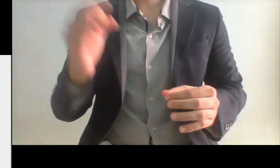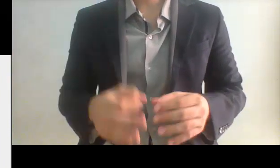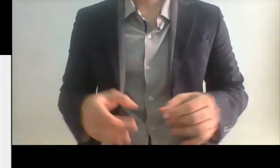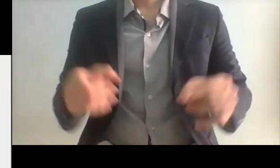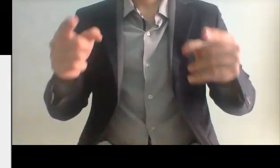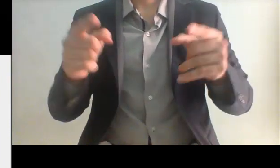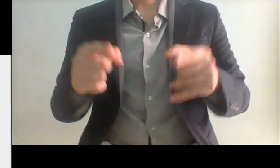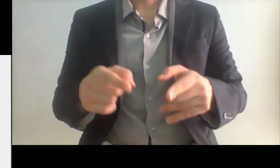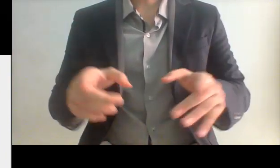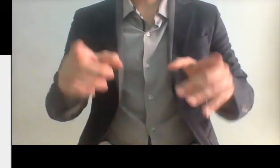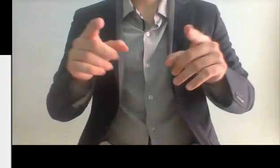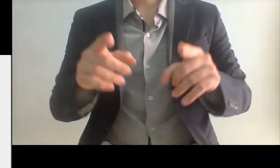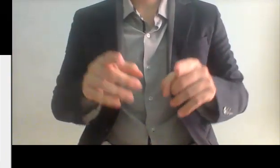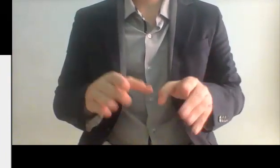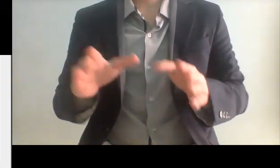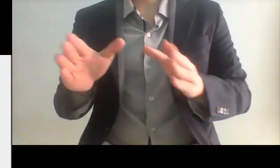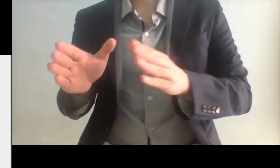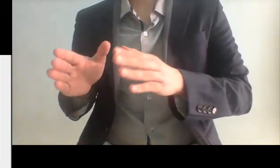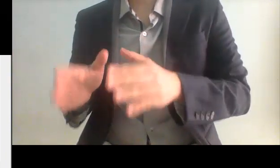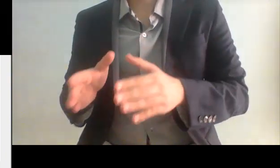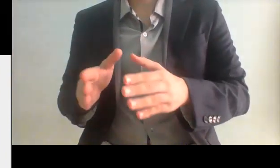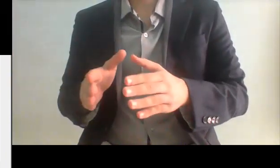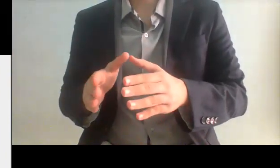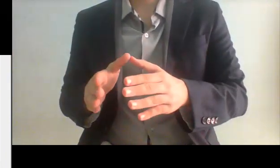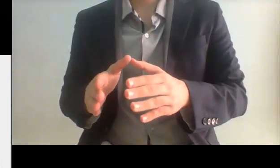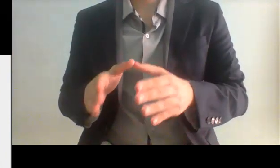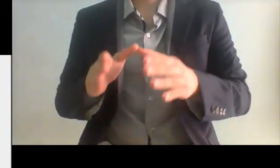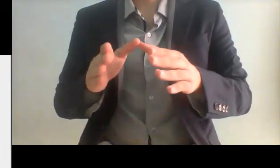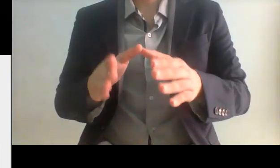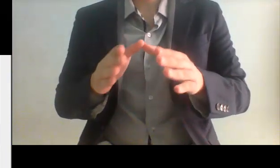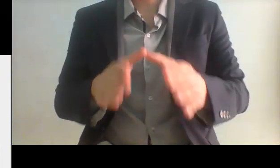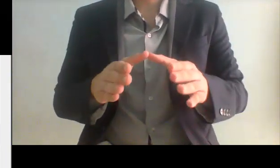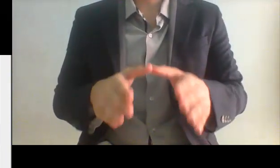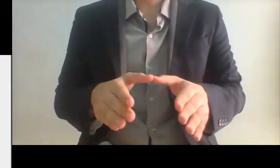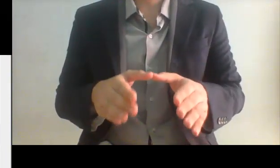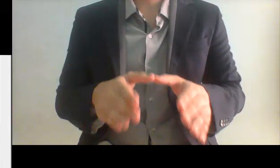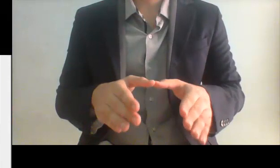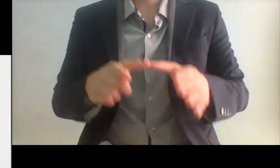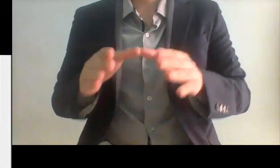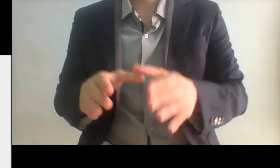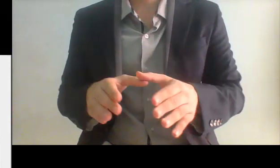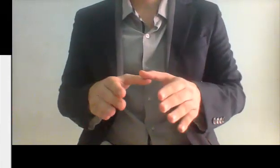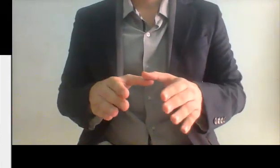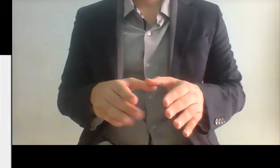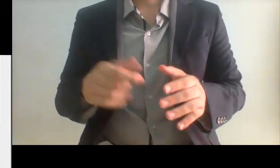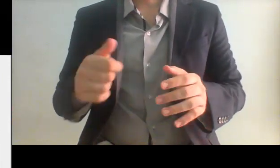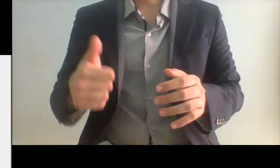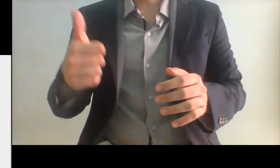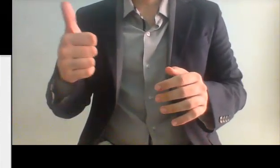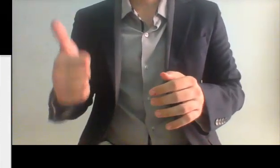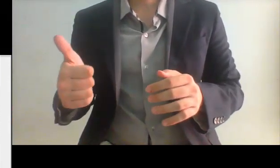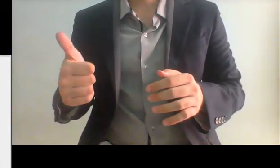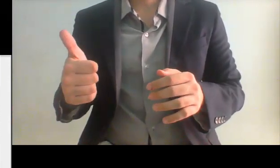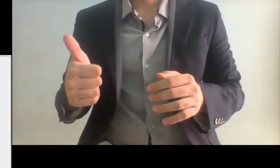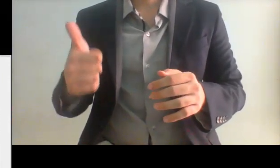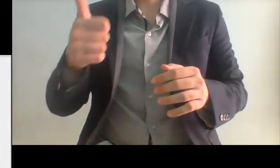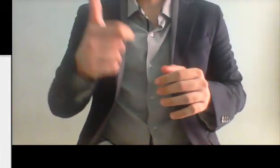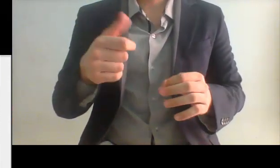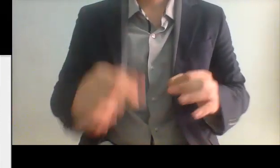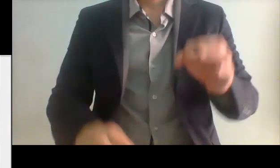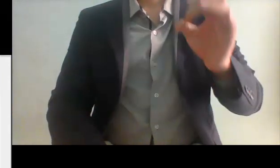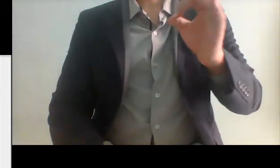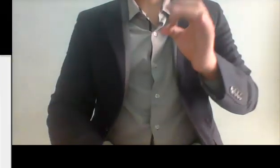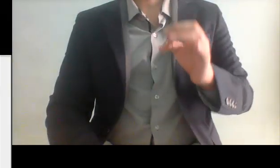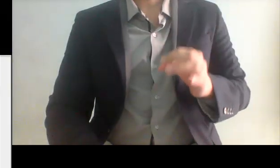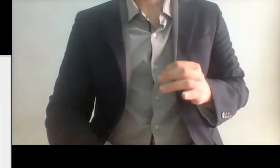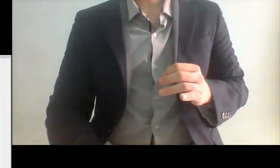eso no es recordemos que las investigaciones que parten en este momento del fraude que hubo en Pemex gracias a Lozoya y